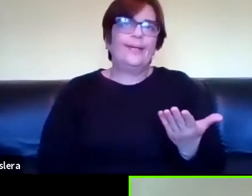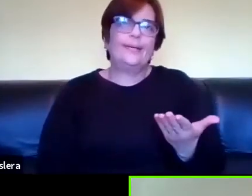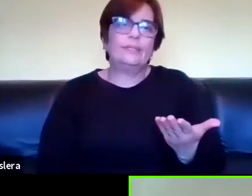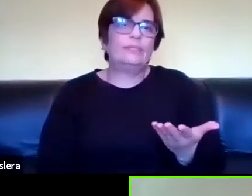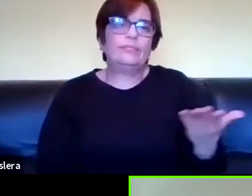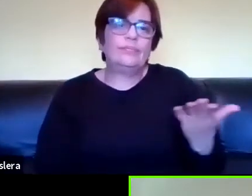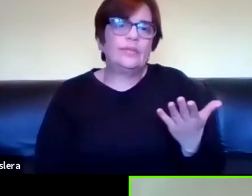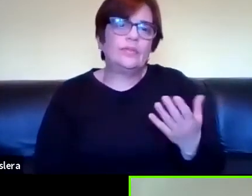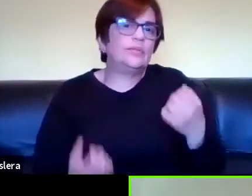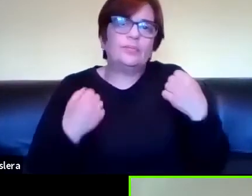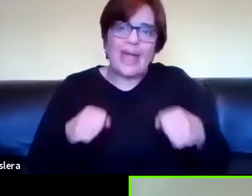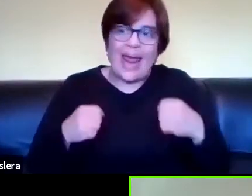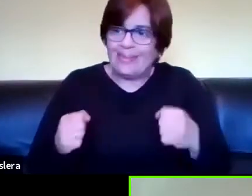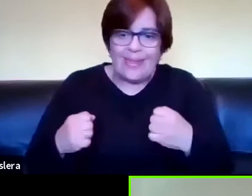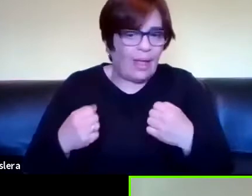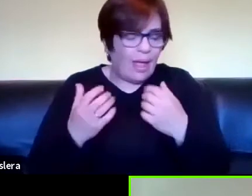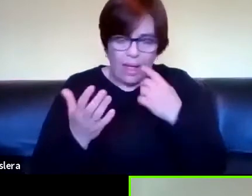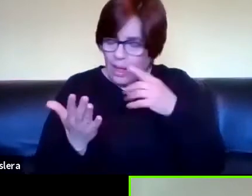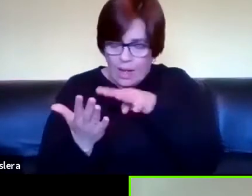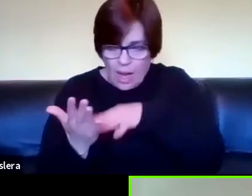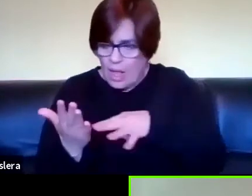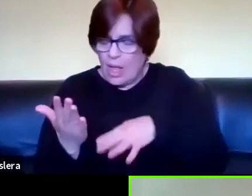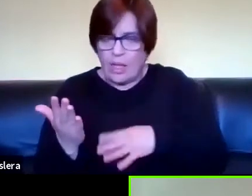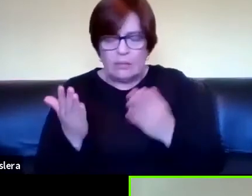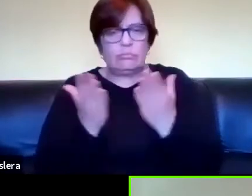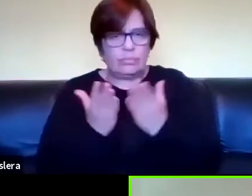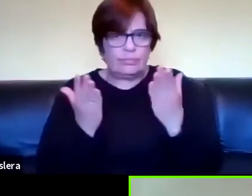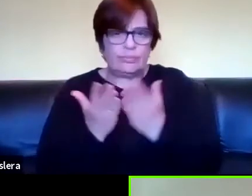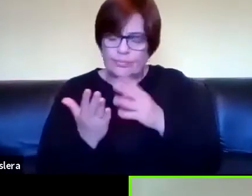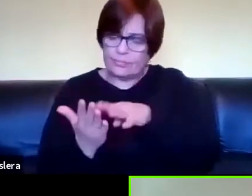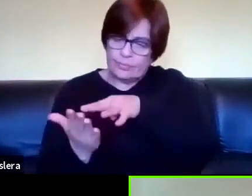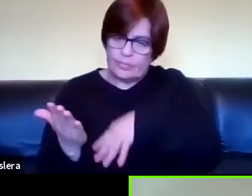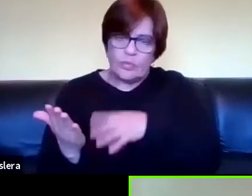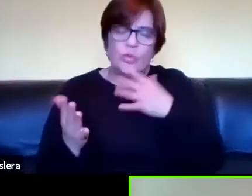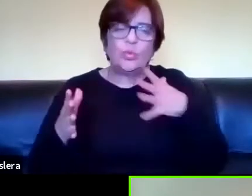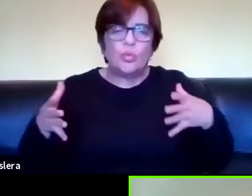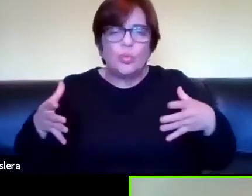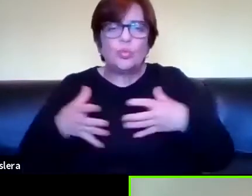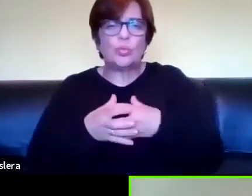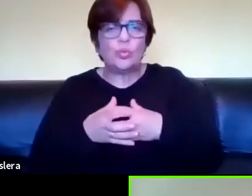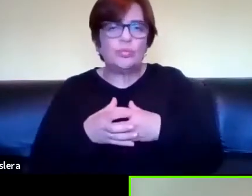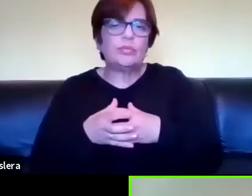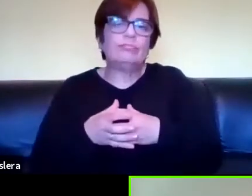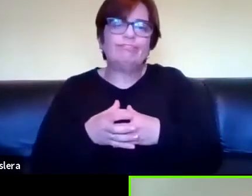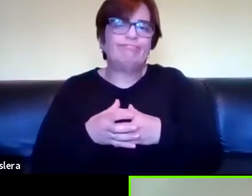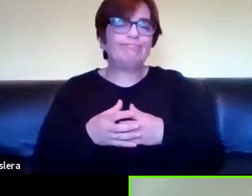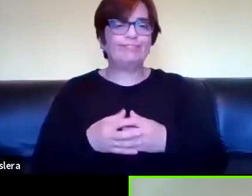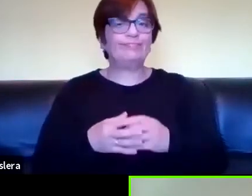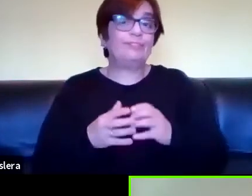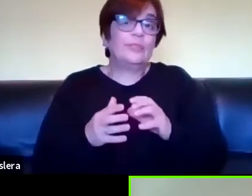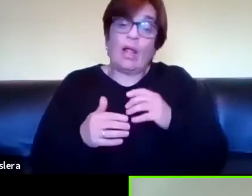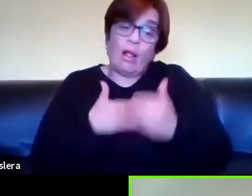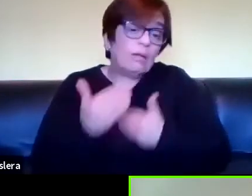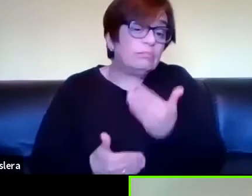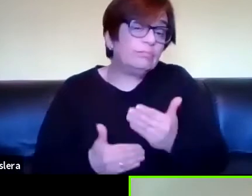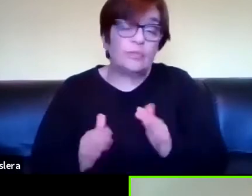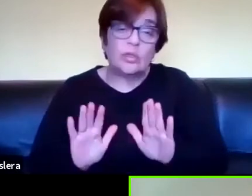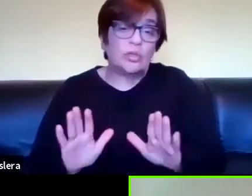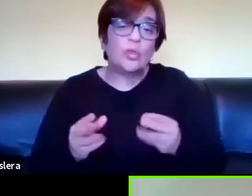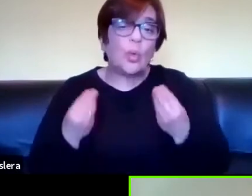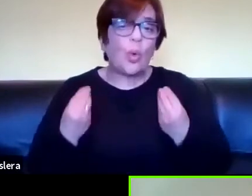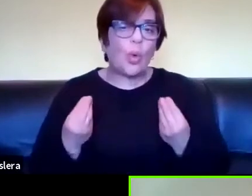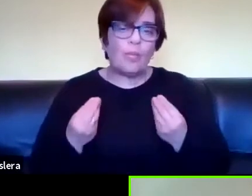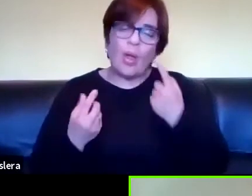son prácticas letradas o sea es parte de de lo que es la comunidad religiosa como como se maneja entonces ellos